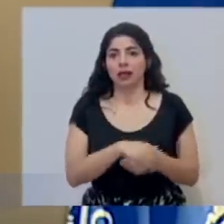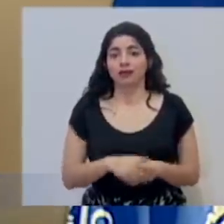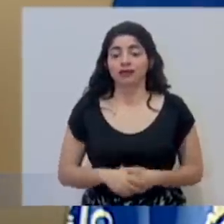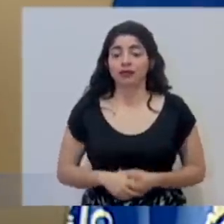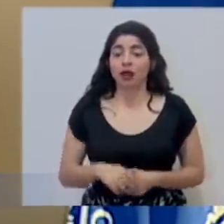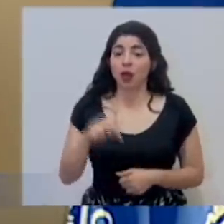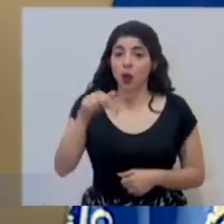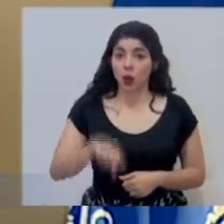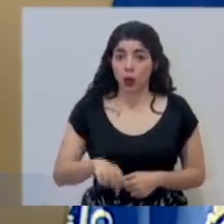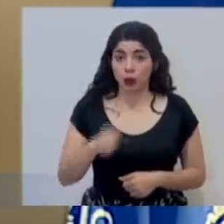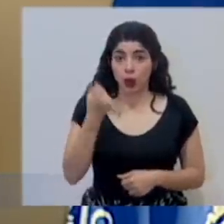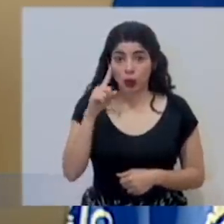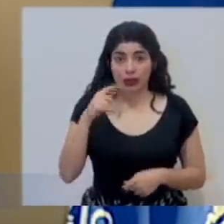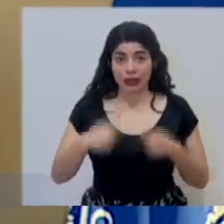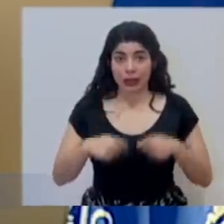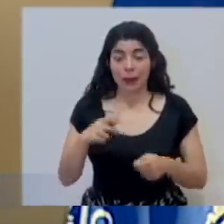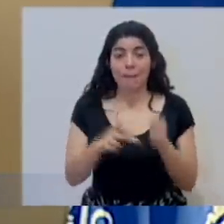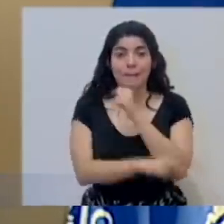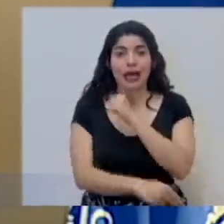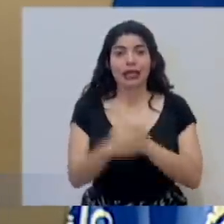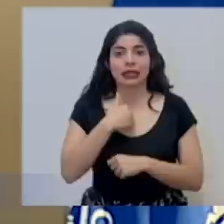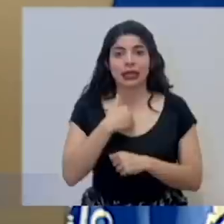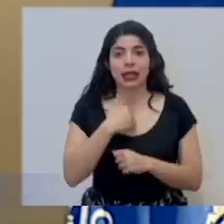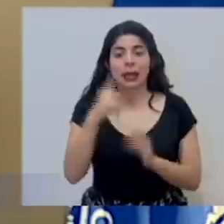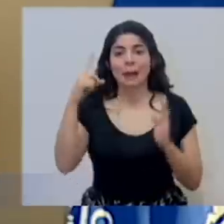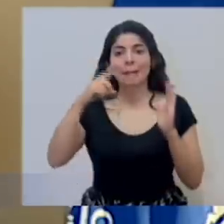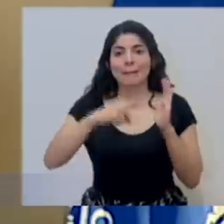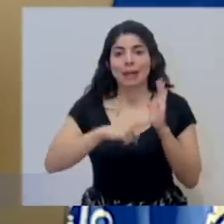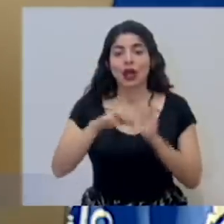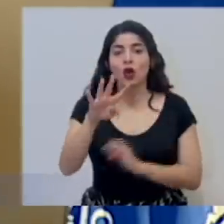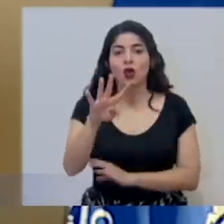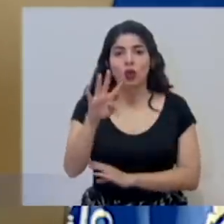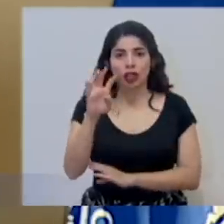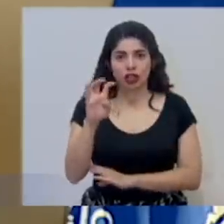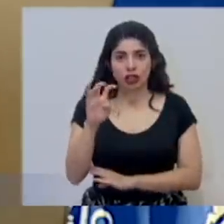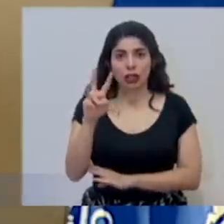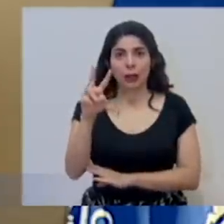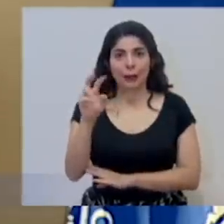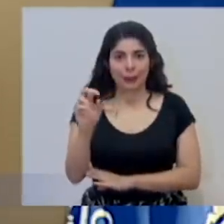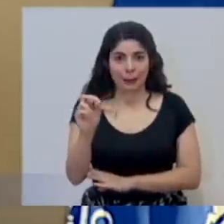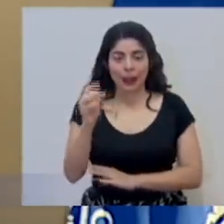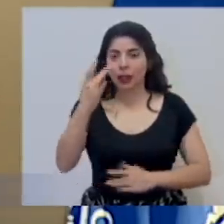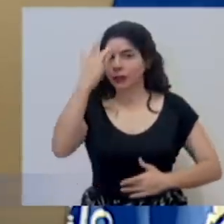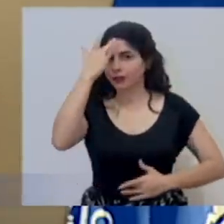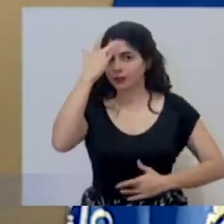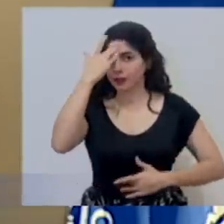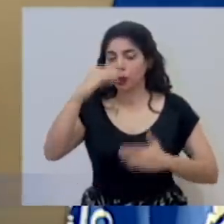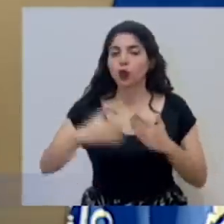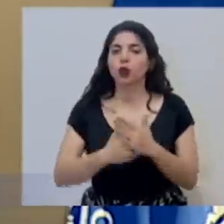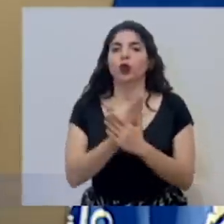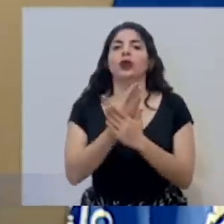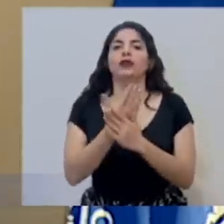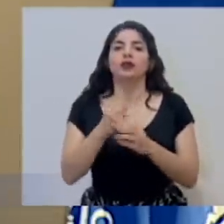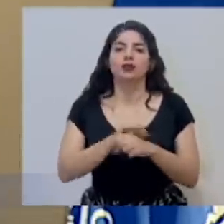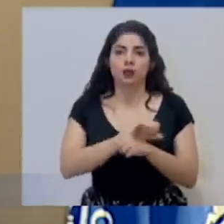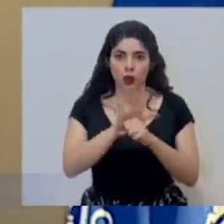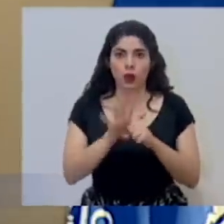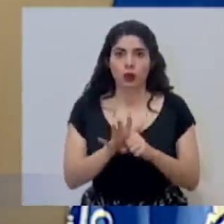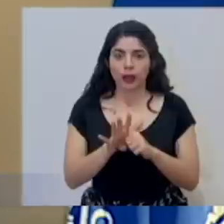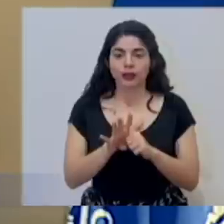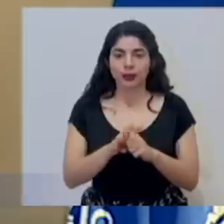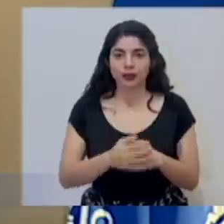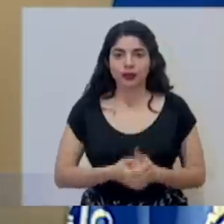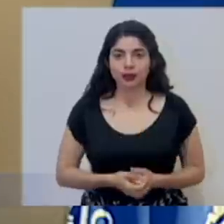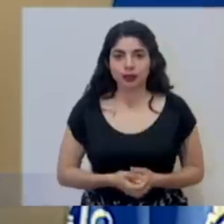Al ser 11 de septiembre, el país registra 1.420 casos nuevos de COVID